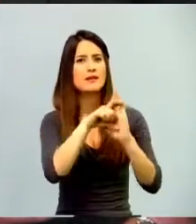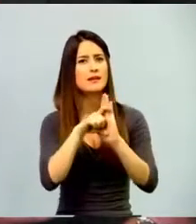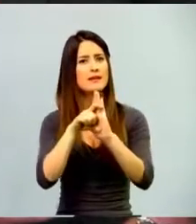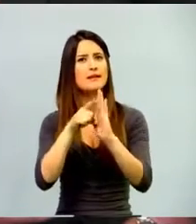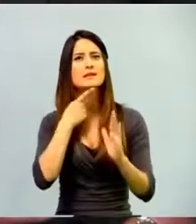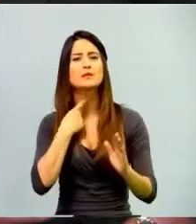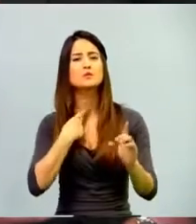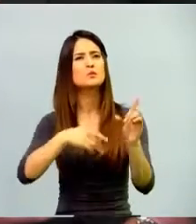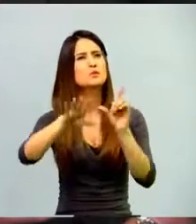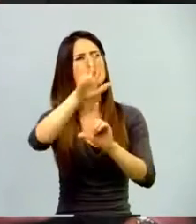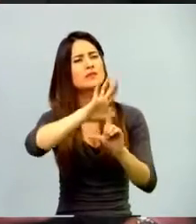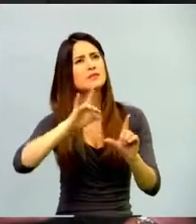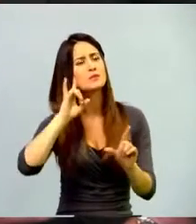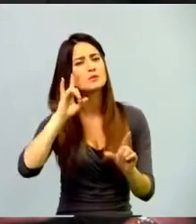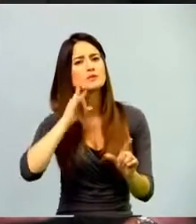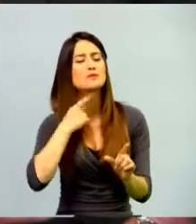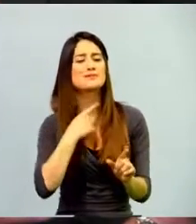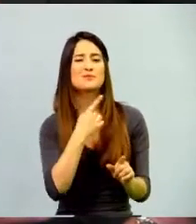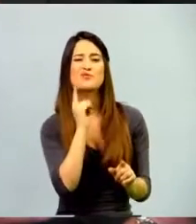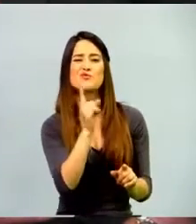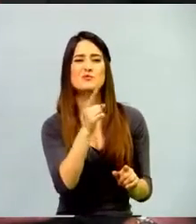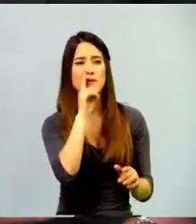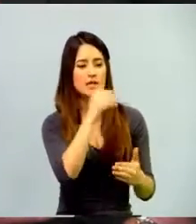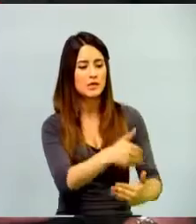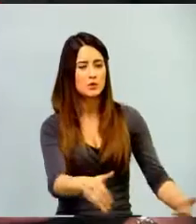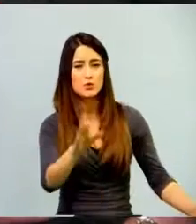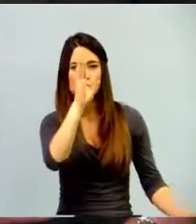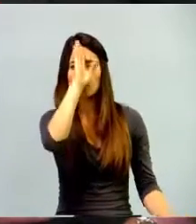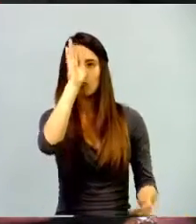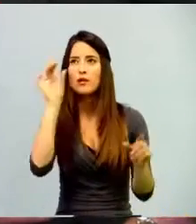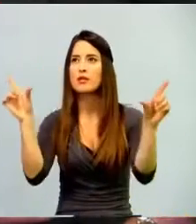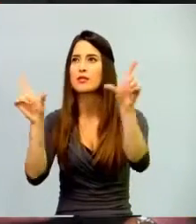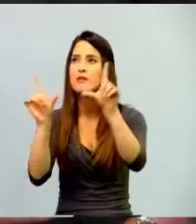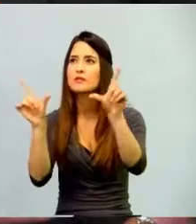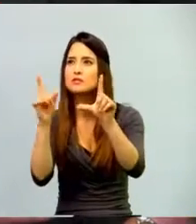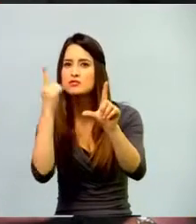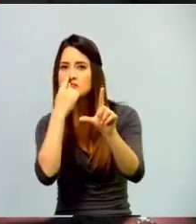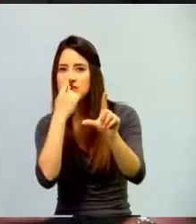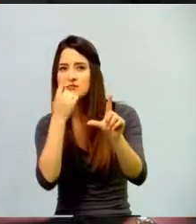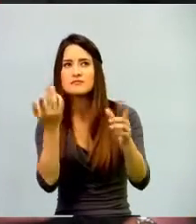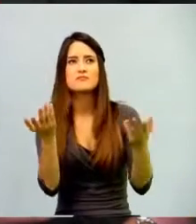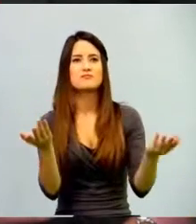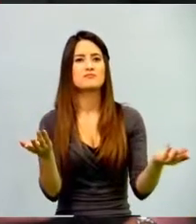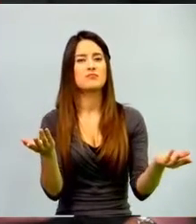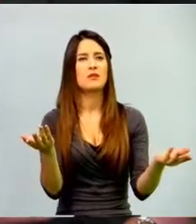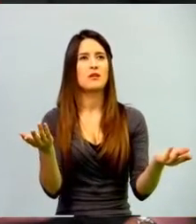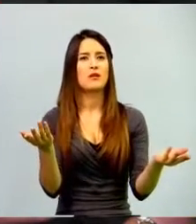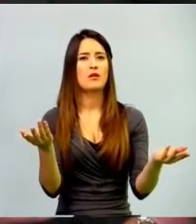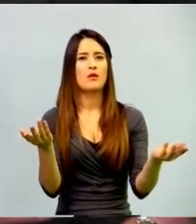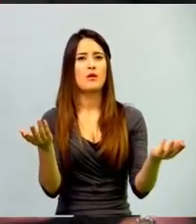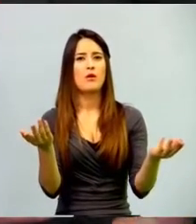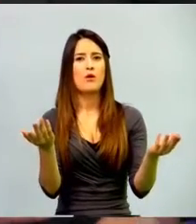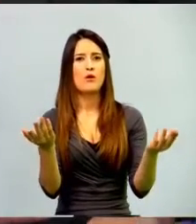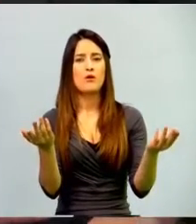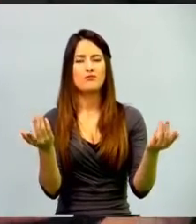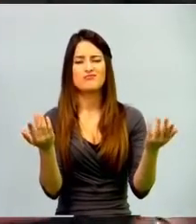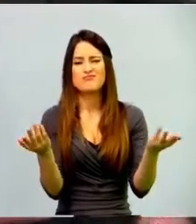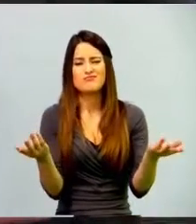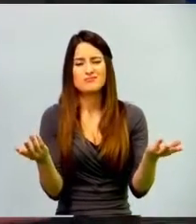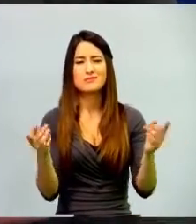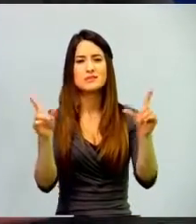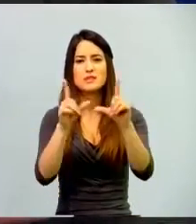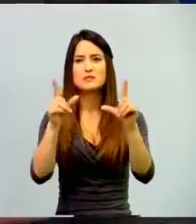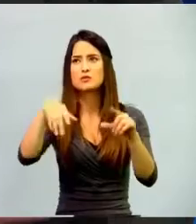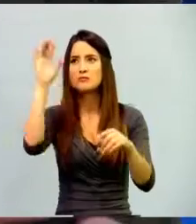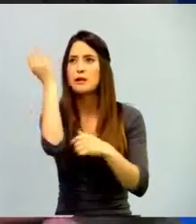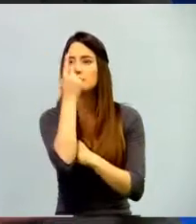metidos en sus programas de televisión, están todo el tiempo metidos en lo que les corresponde ver en televisión, les está educando